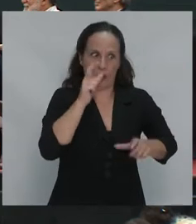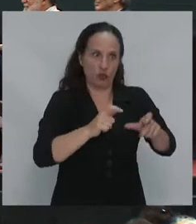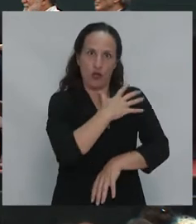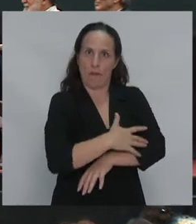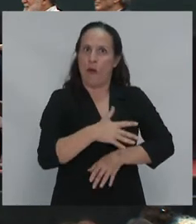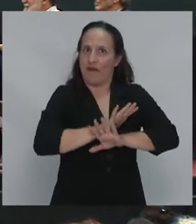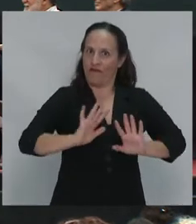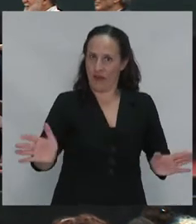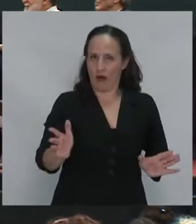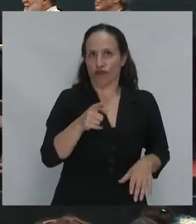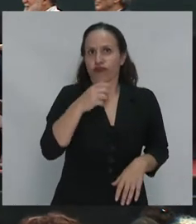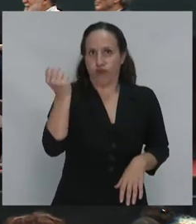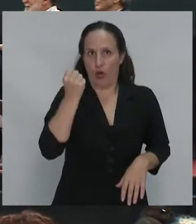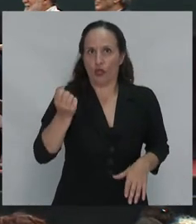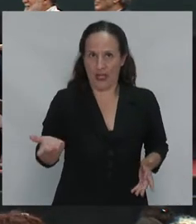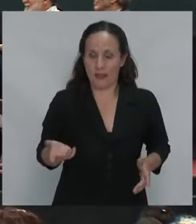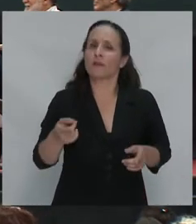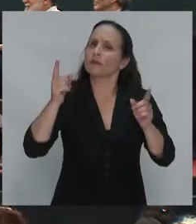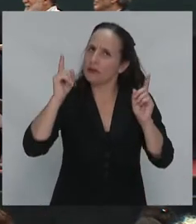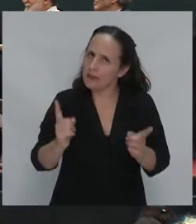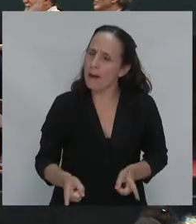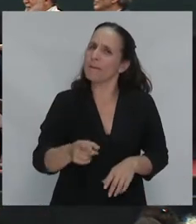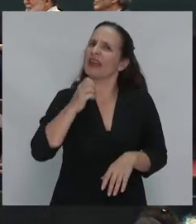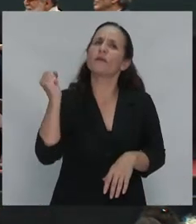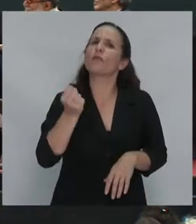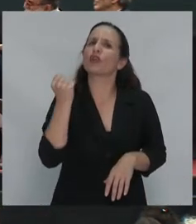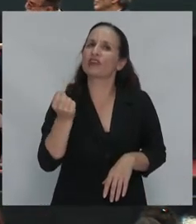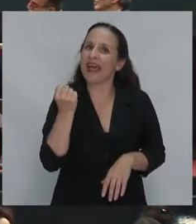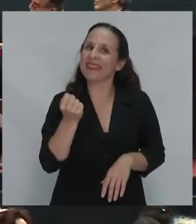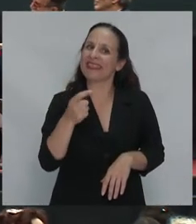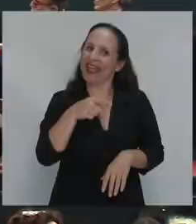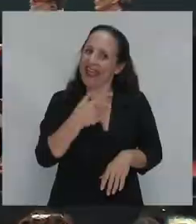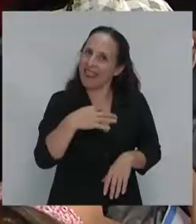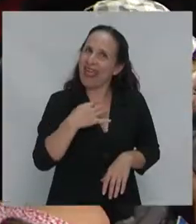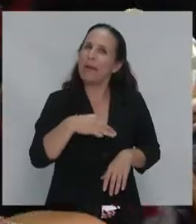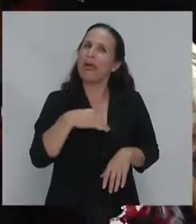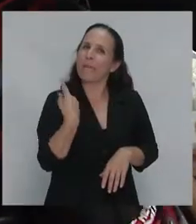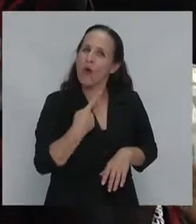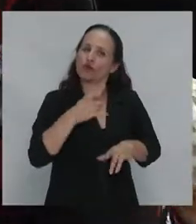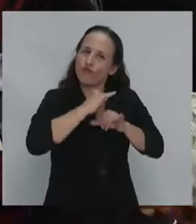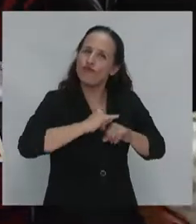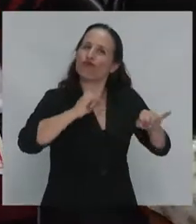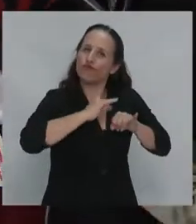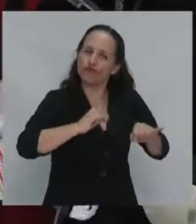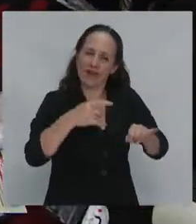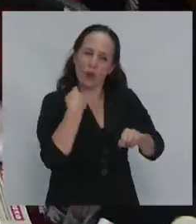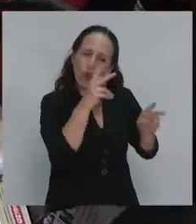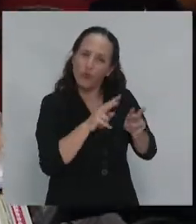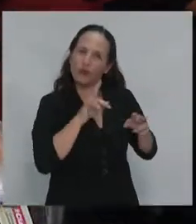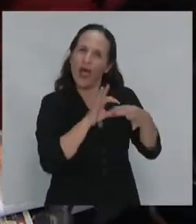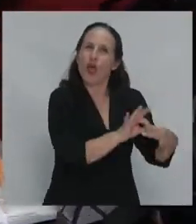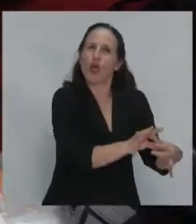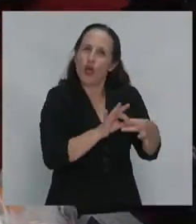gente de la pobreza también es importante que haya una conexión